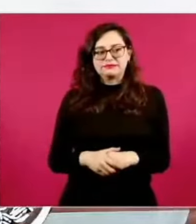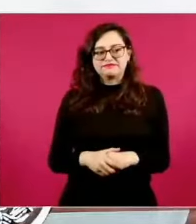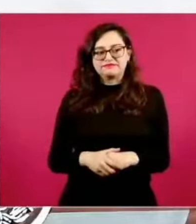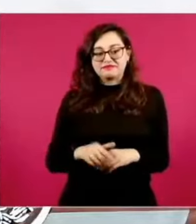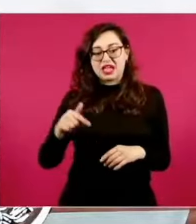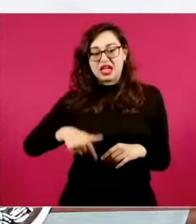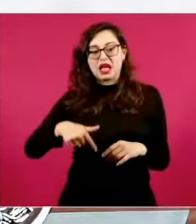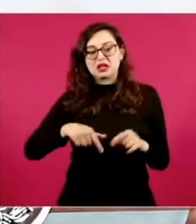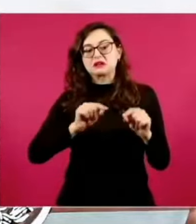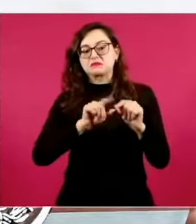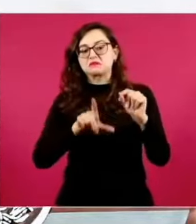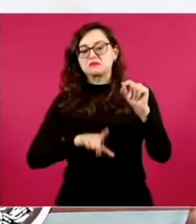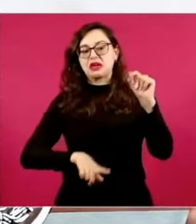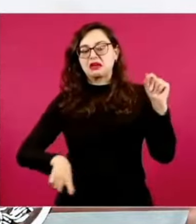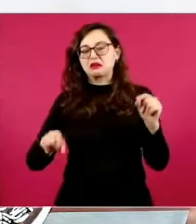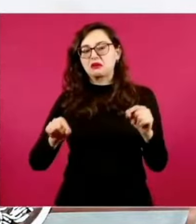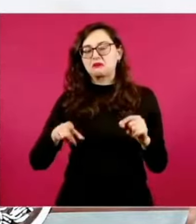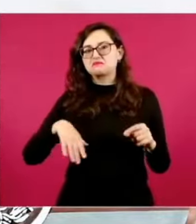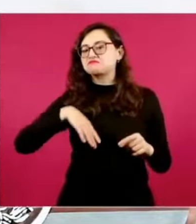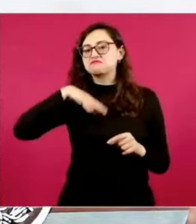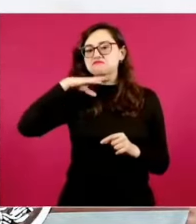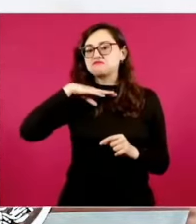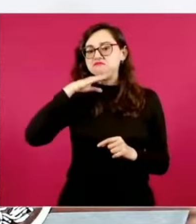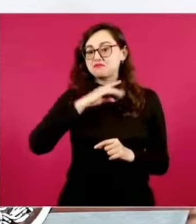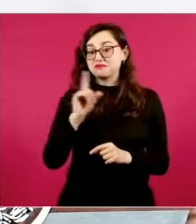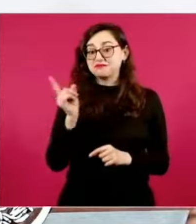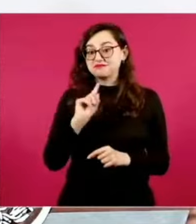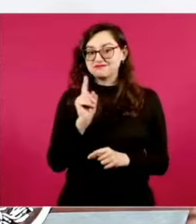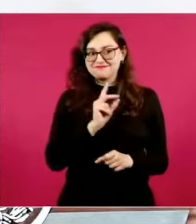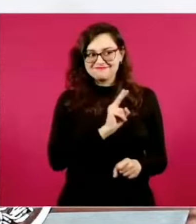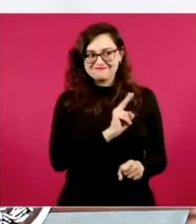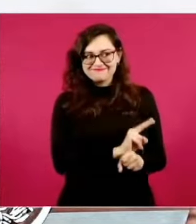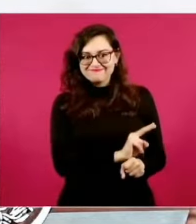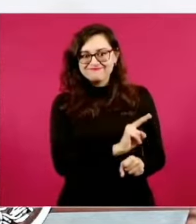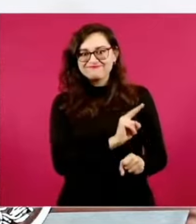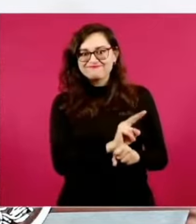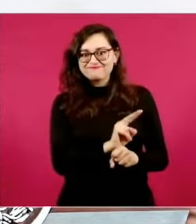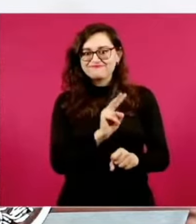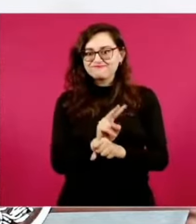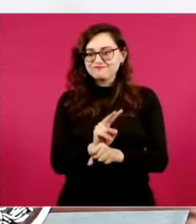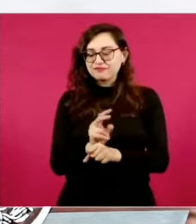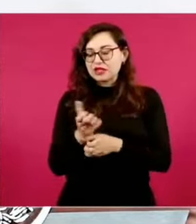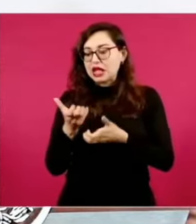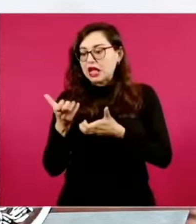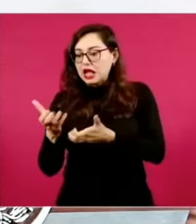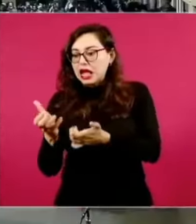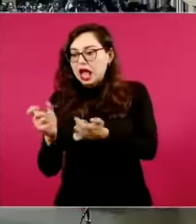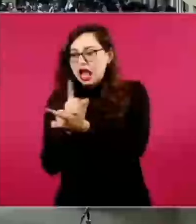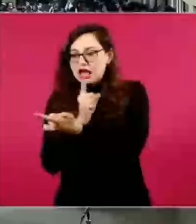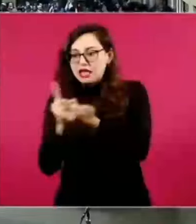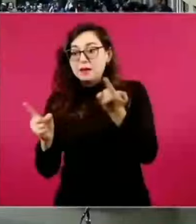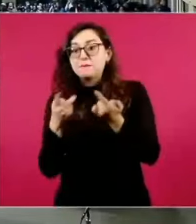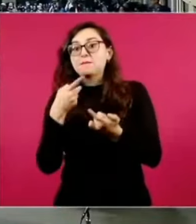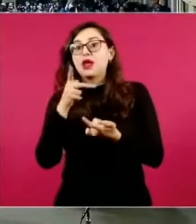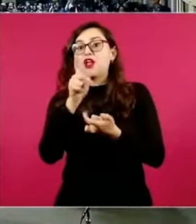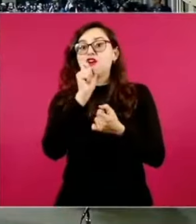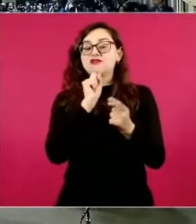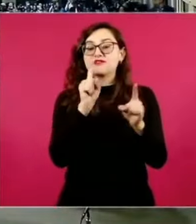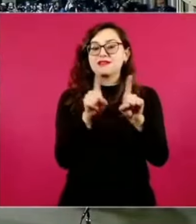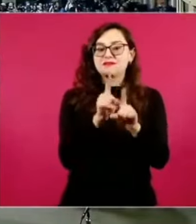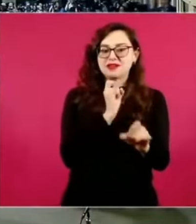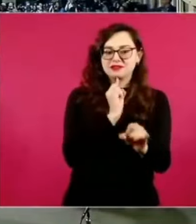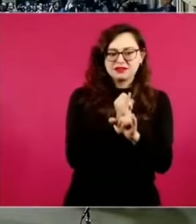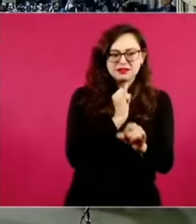logrado observar cómo ese diálogo entre la calle y las redes sociales y la labor,